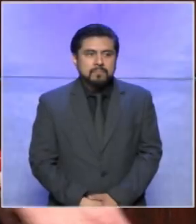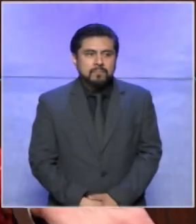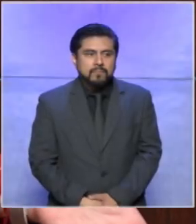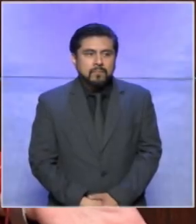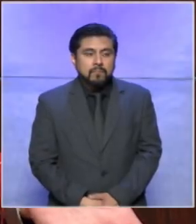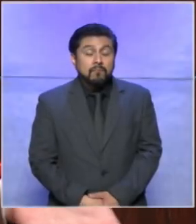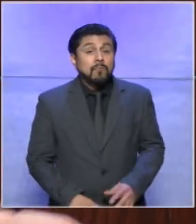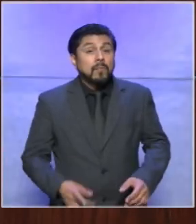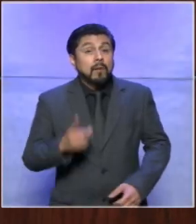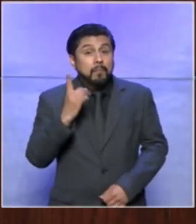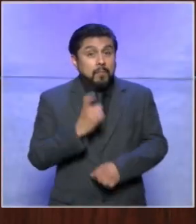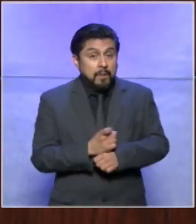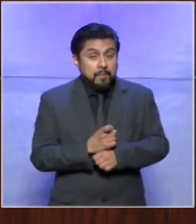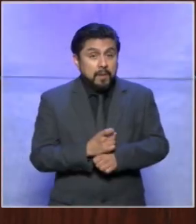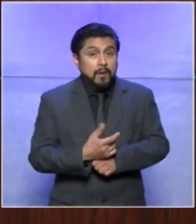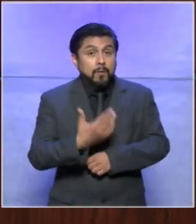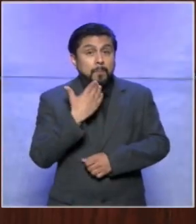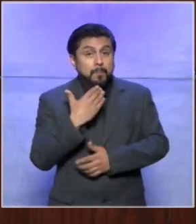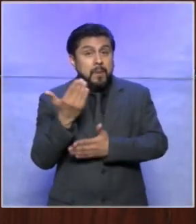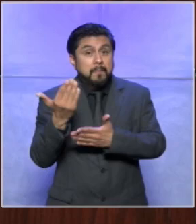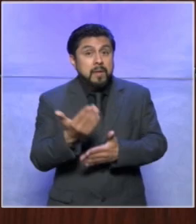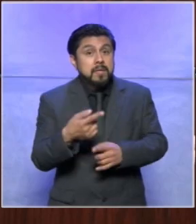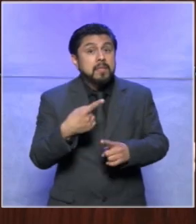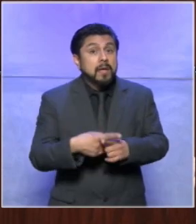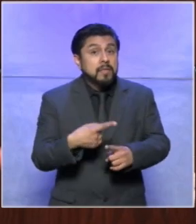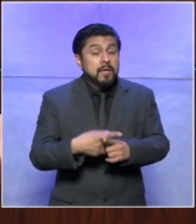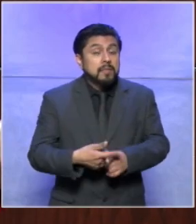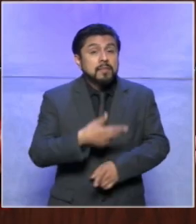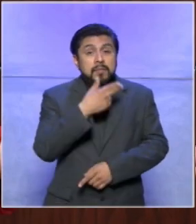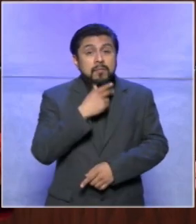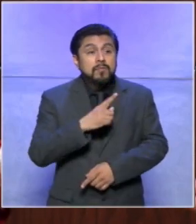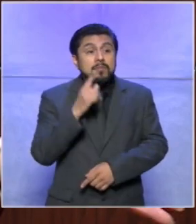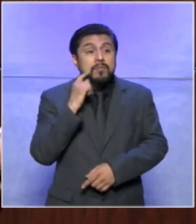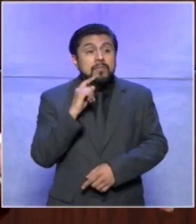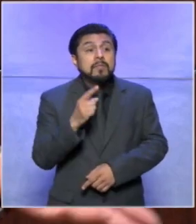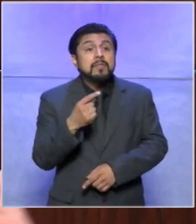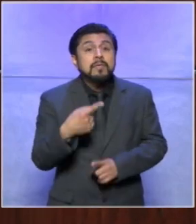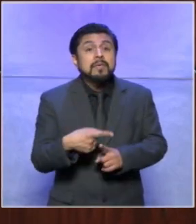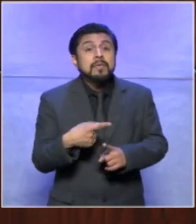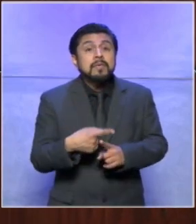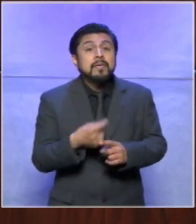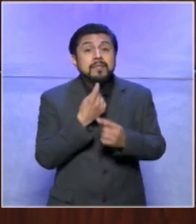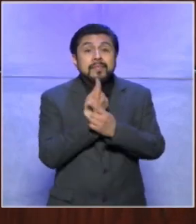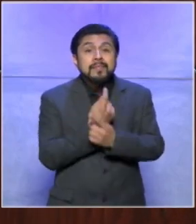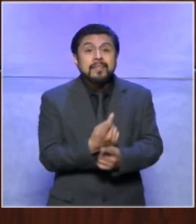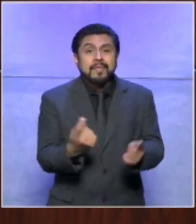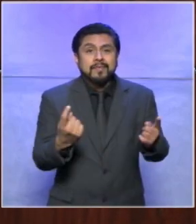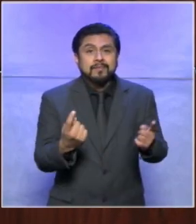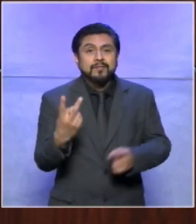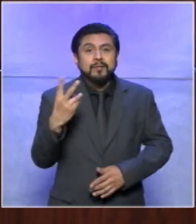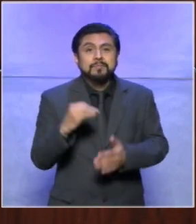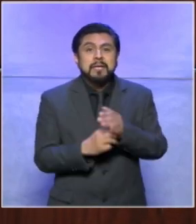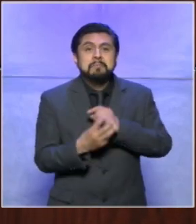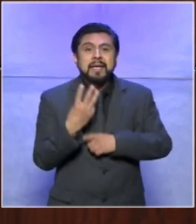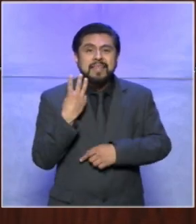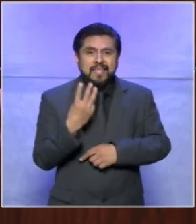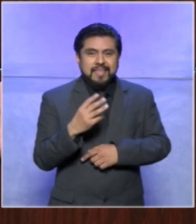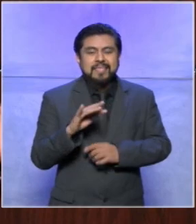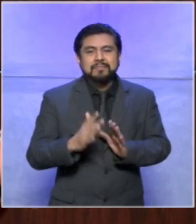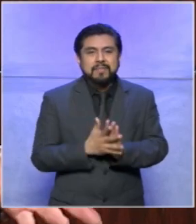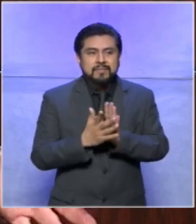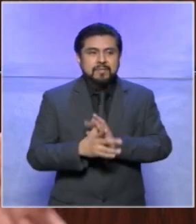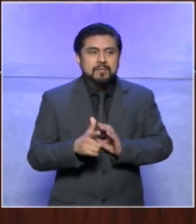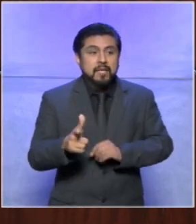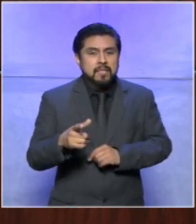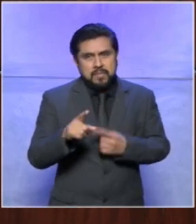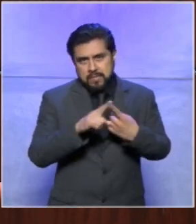queremos primero que nada darle la más cordial bienvenida a las y los integrantes del tribunal electoral infantil 2023 que